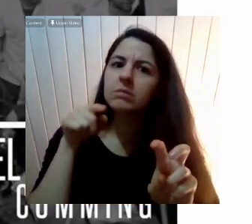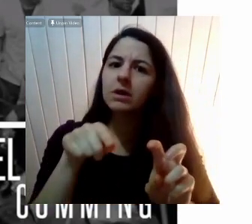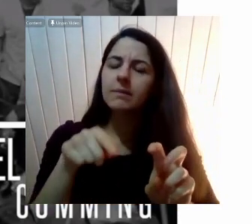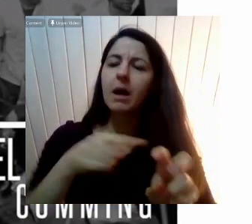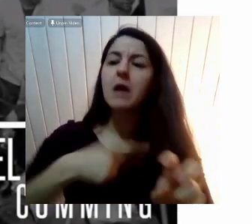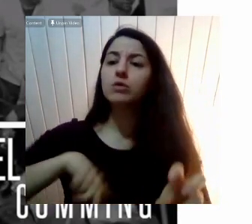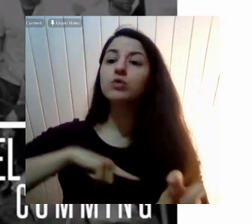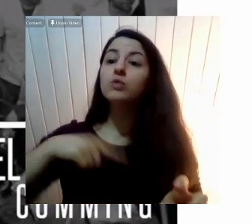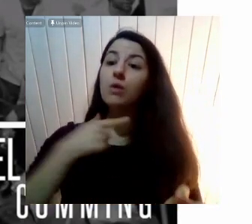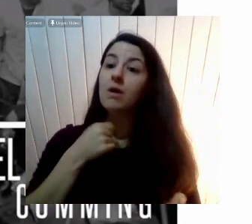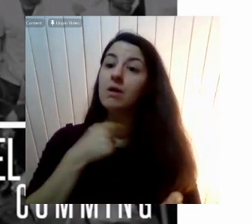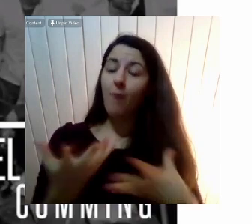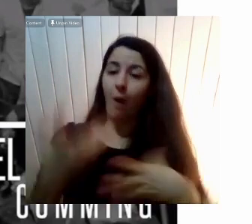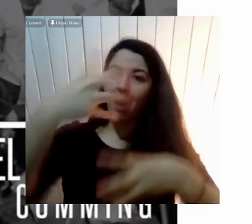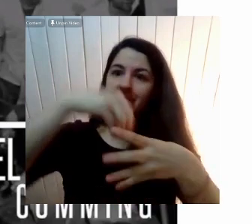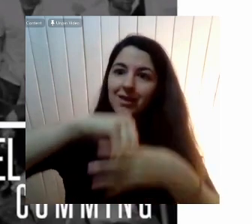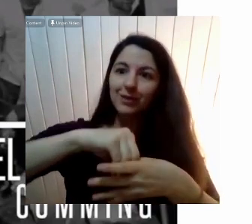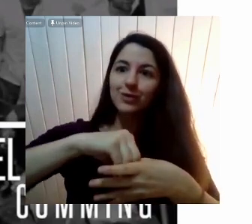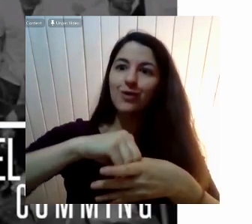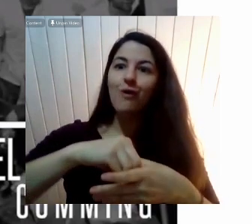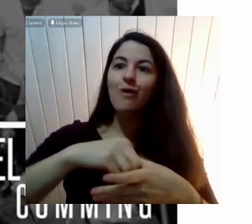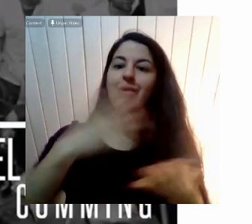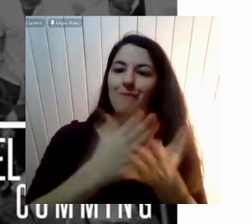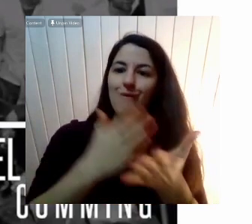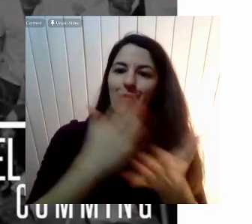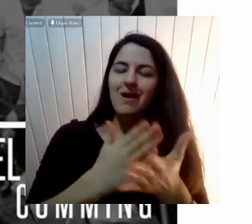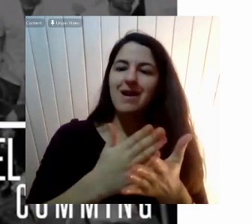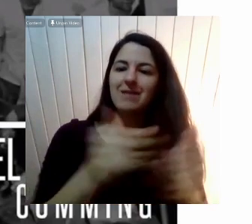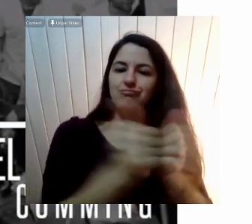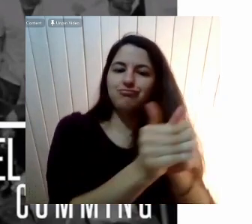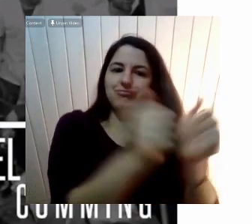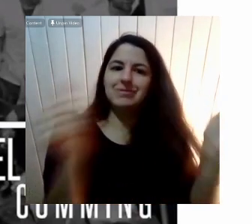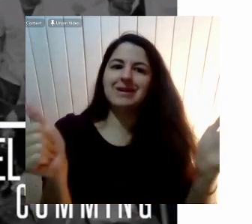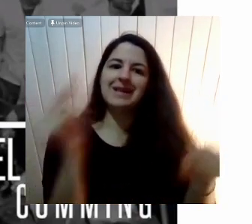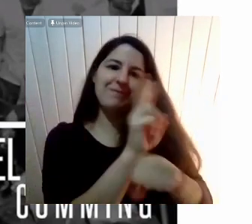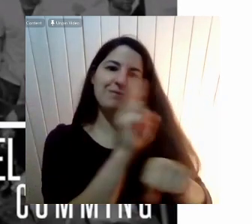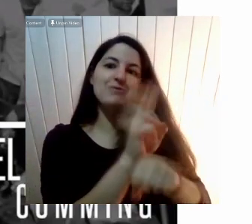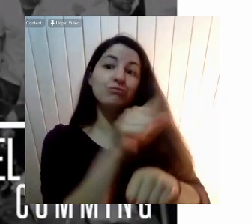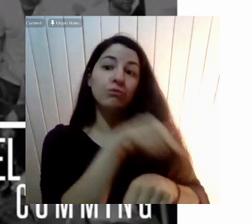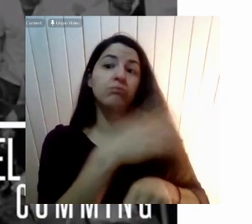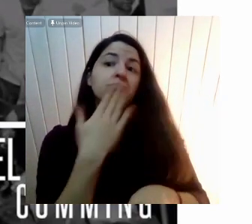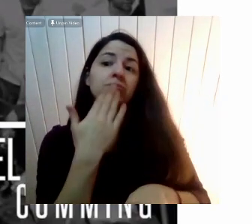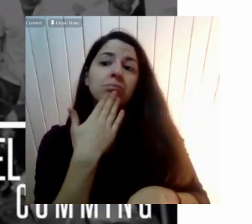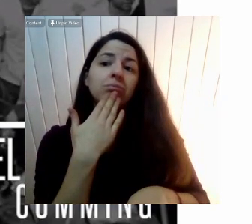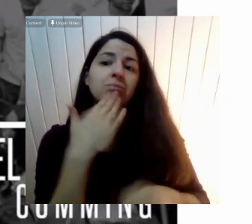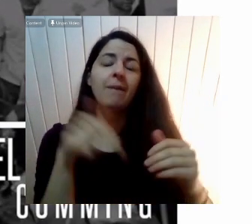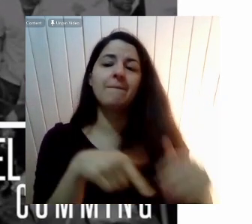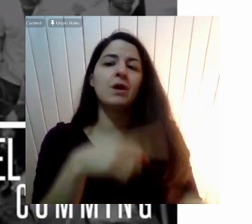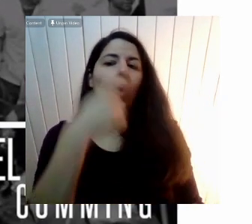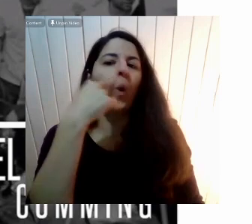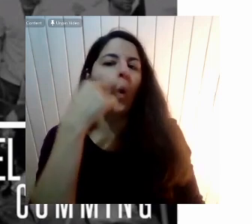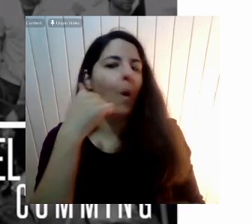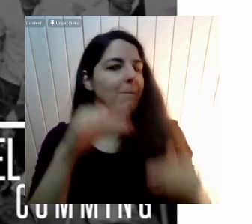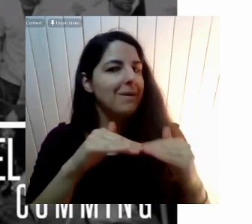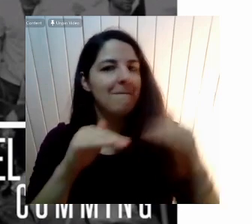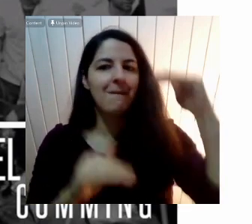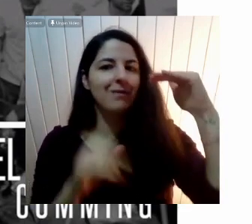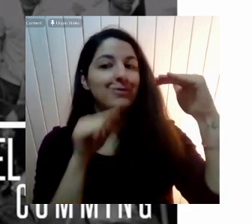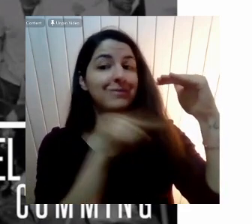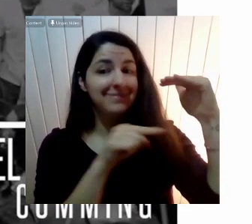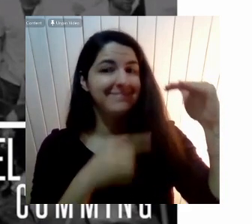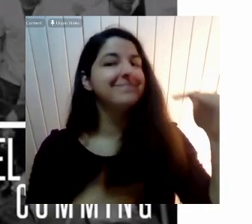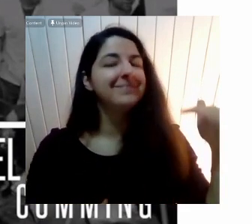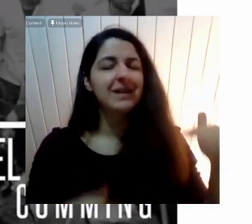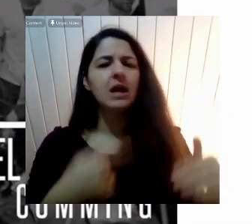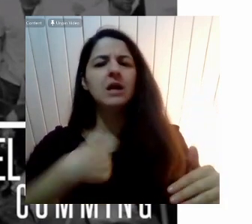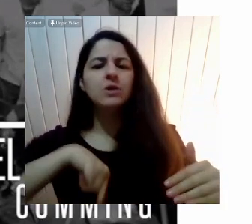Una institución También patriarcal No porque no sea De docentes No lo va a ser Y empezamos A disputar También políticamente Eso En nuestros